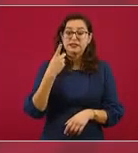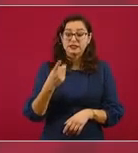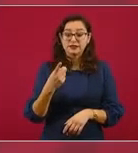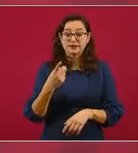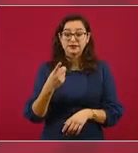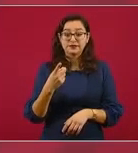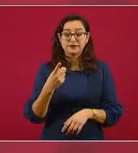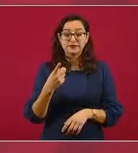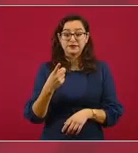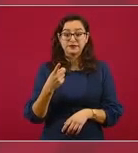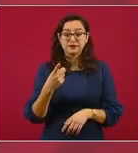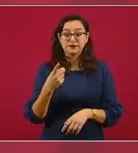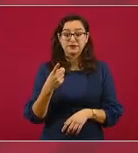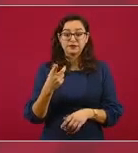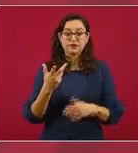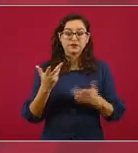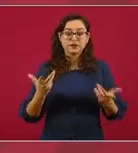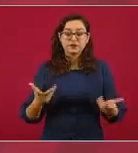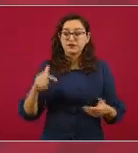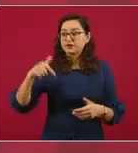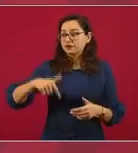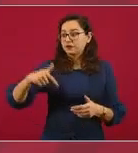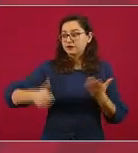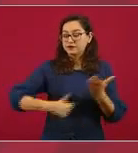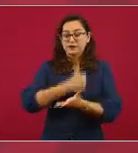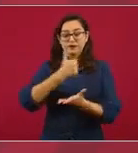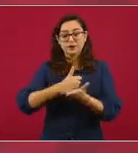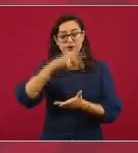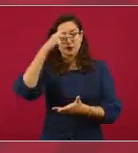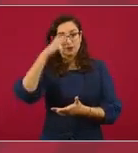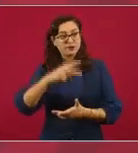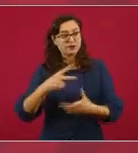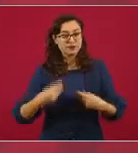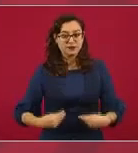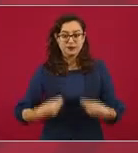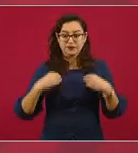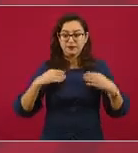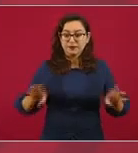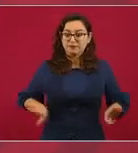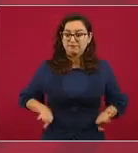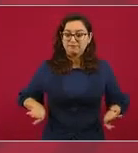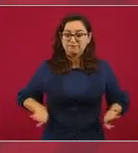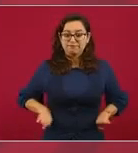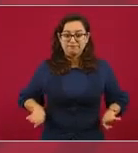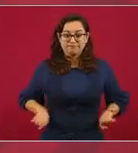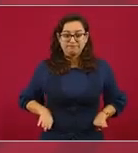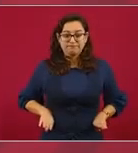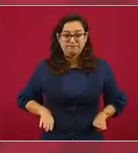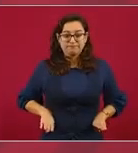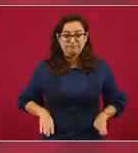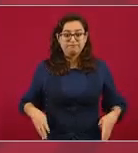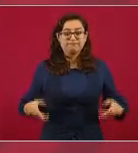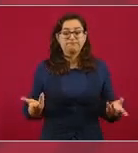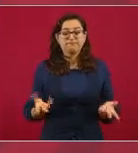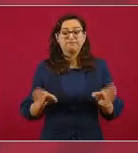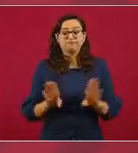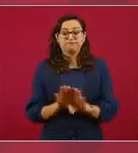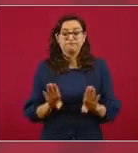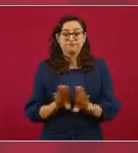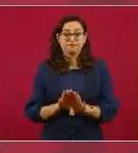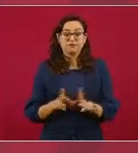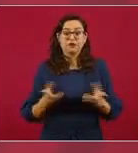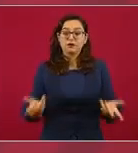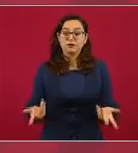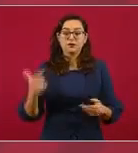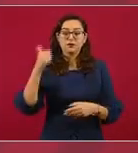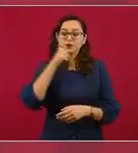se procura estar en familia del 24. Y ya a